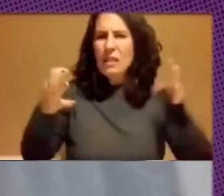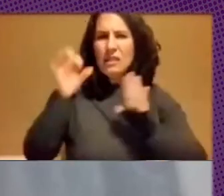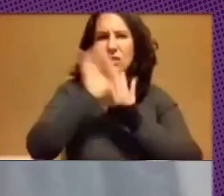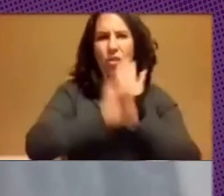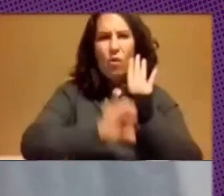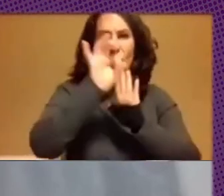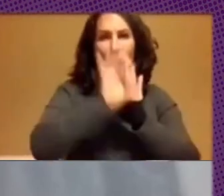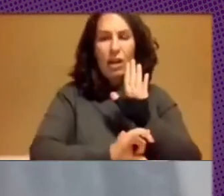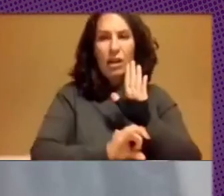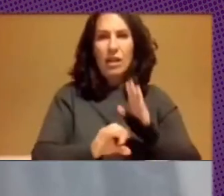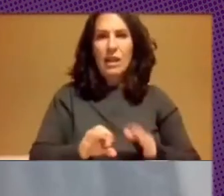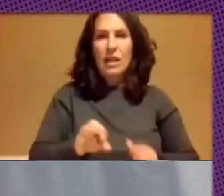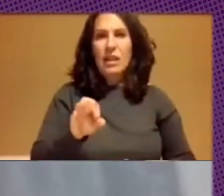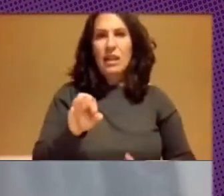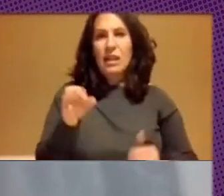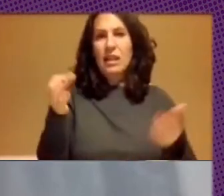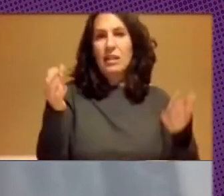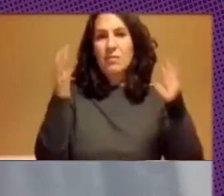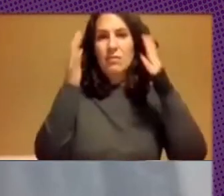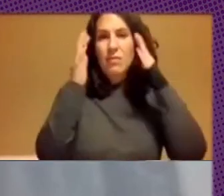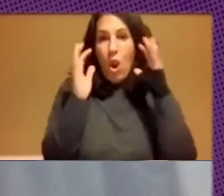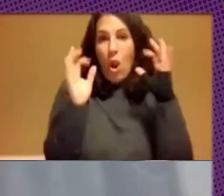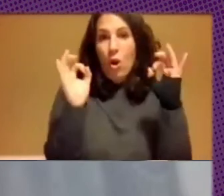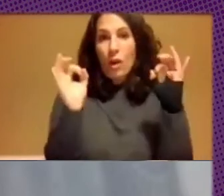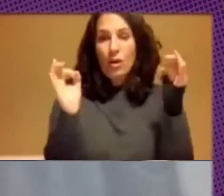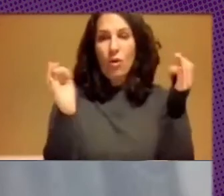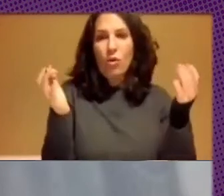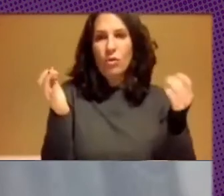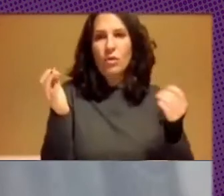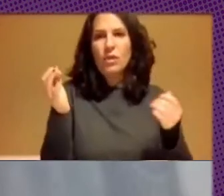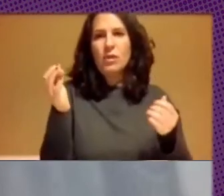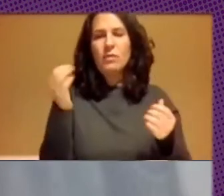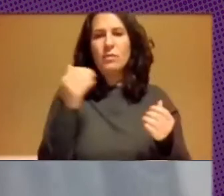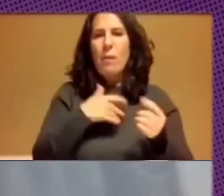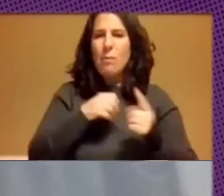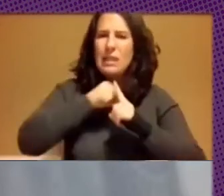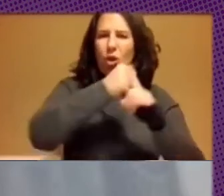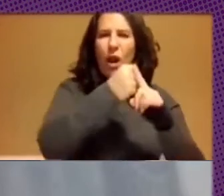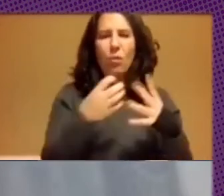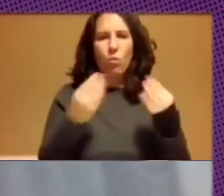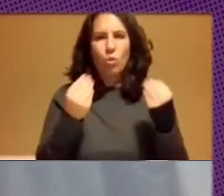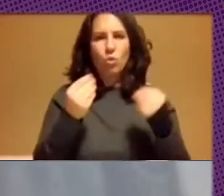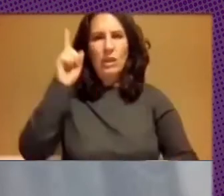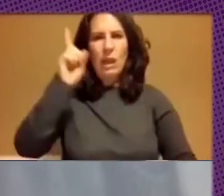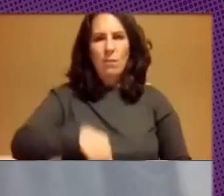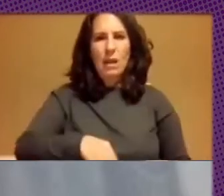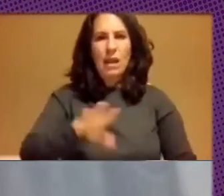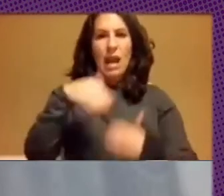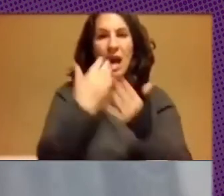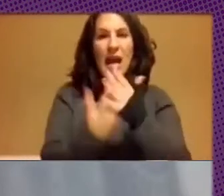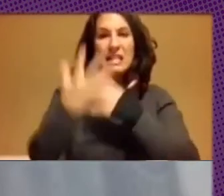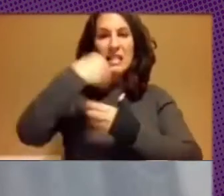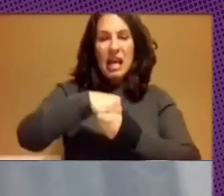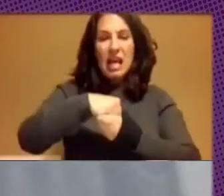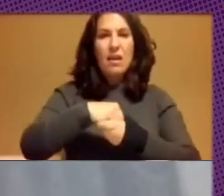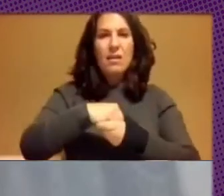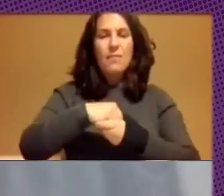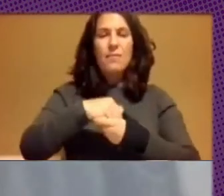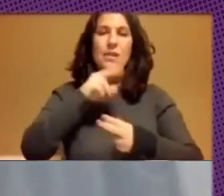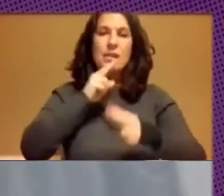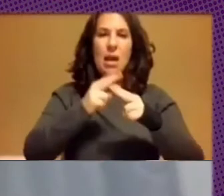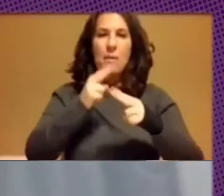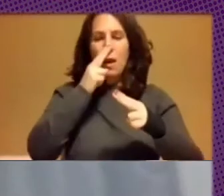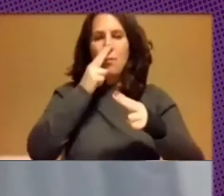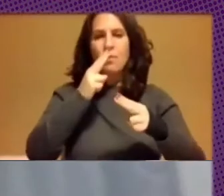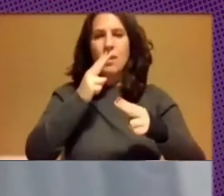y que obviamente han presionado mucho también, hasta dentro del Frente Amplio, para que no se hagan nada con el software libre.